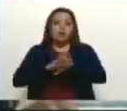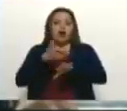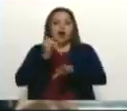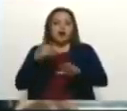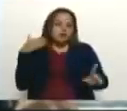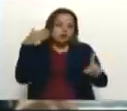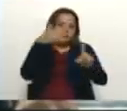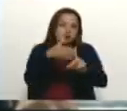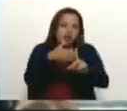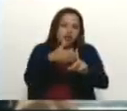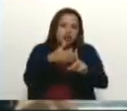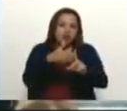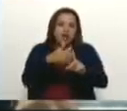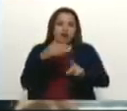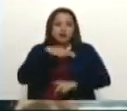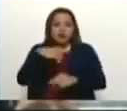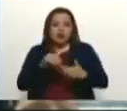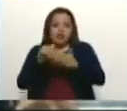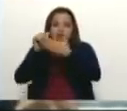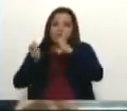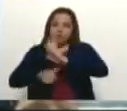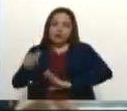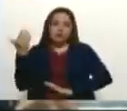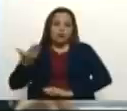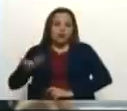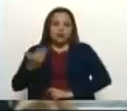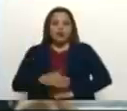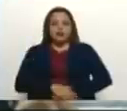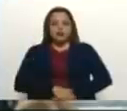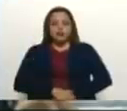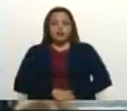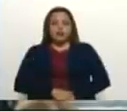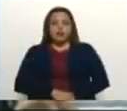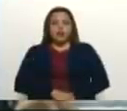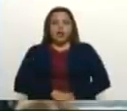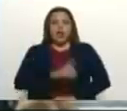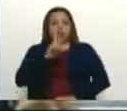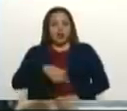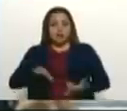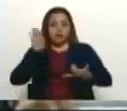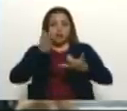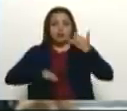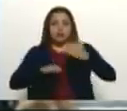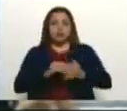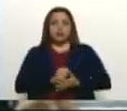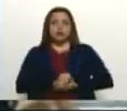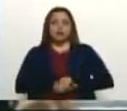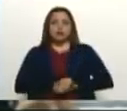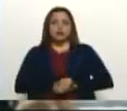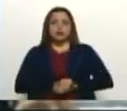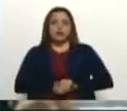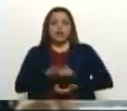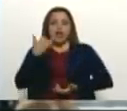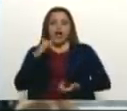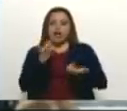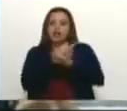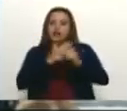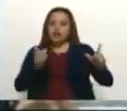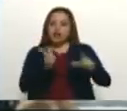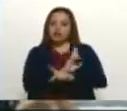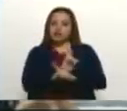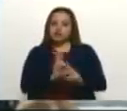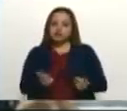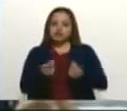a nuestros líderes más importantes. Y, por último, que se dé la libertad inmediata